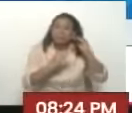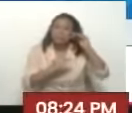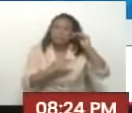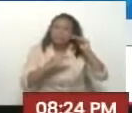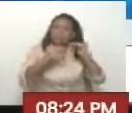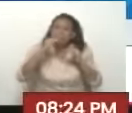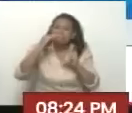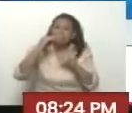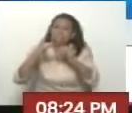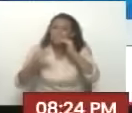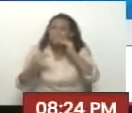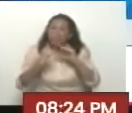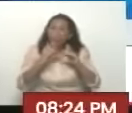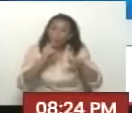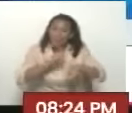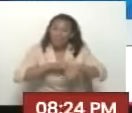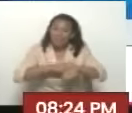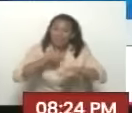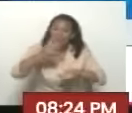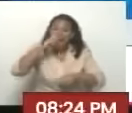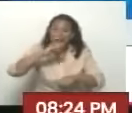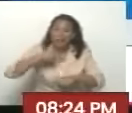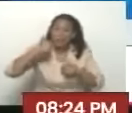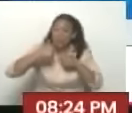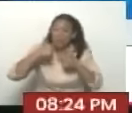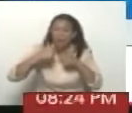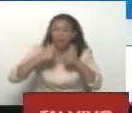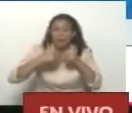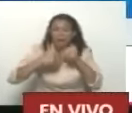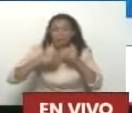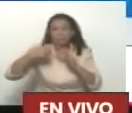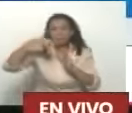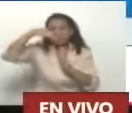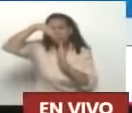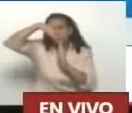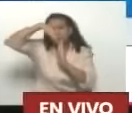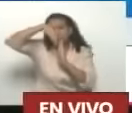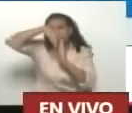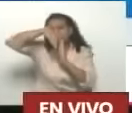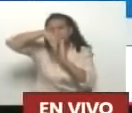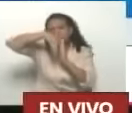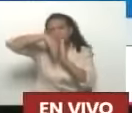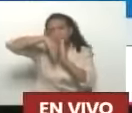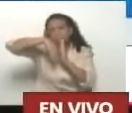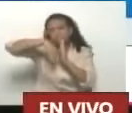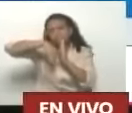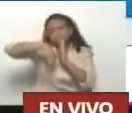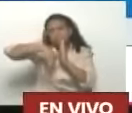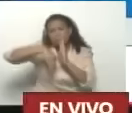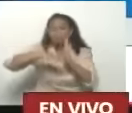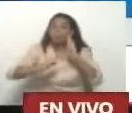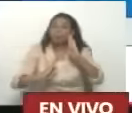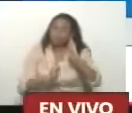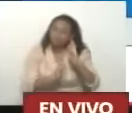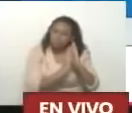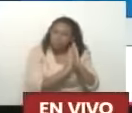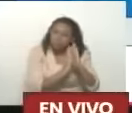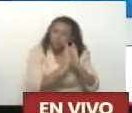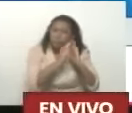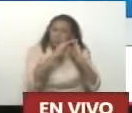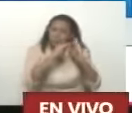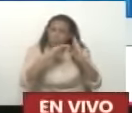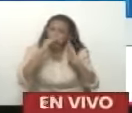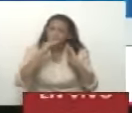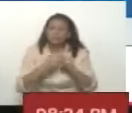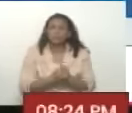Hemos tenido Muy buenos momentos Y luego La cosa ha bajado Un poquito Y otra vez Para arriba Y